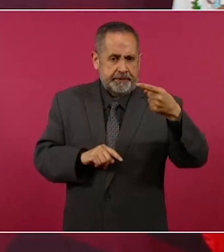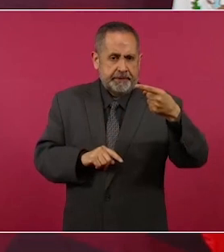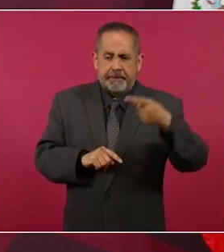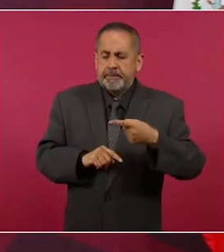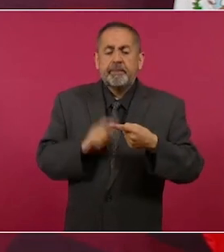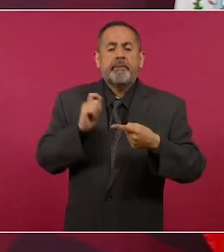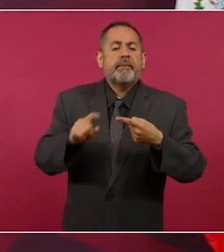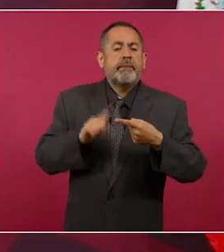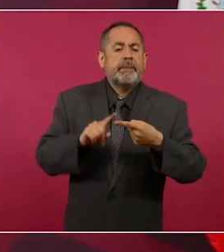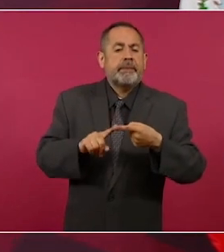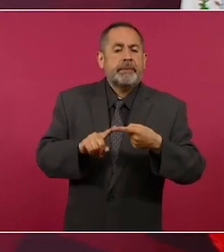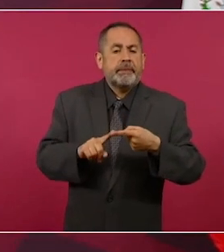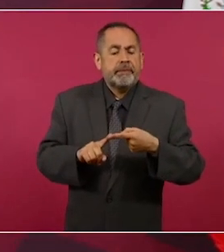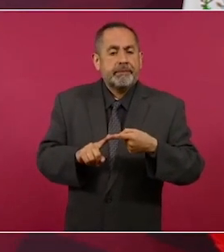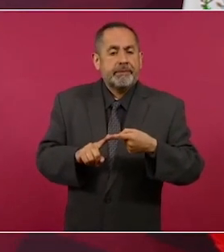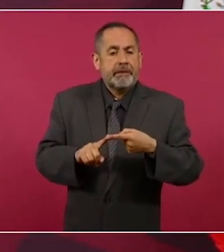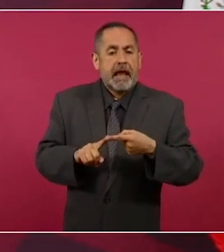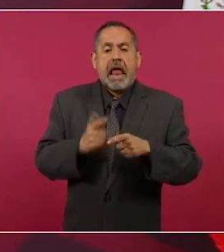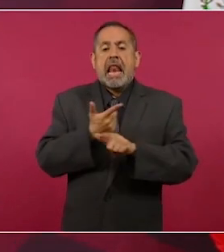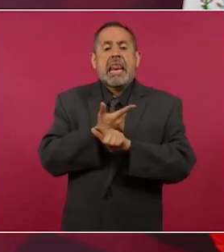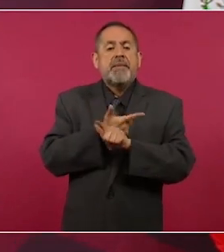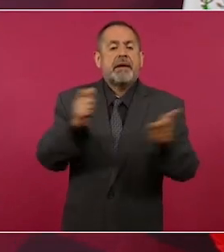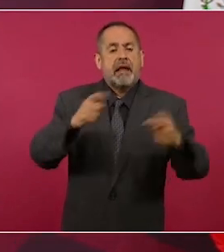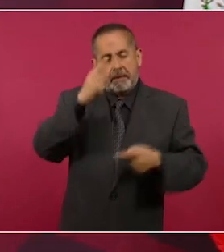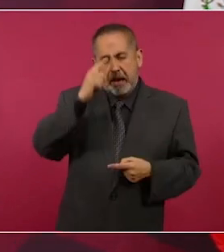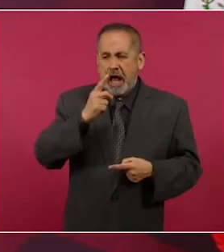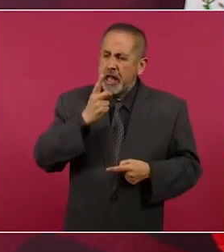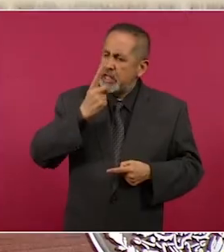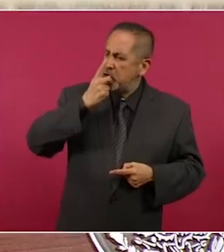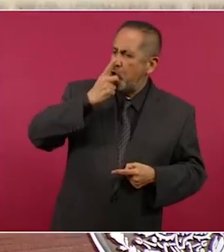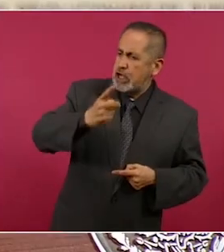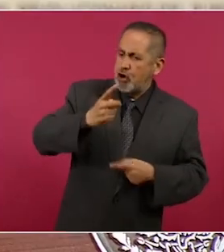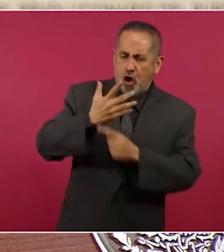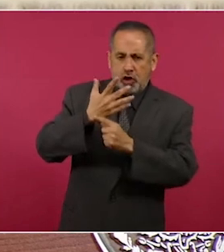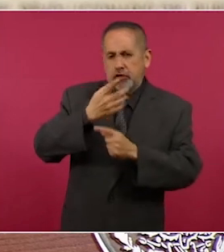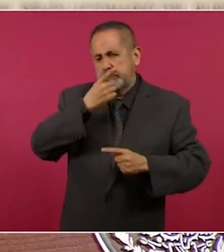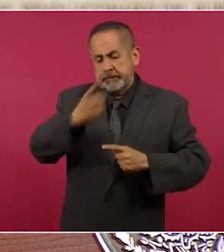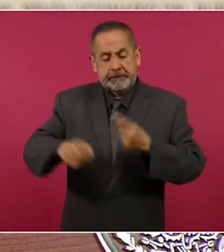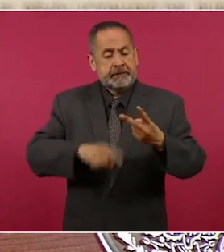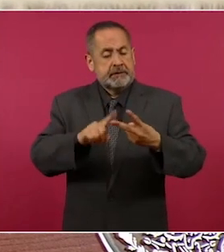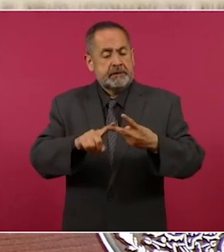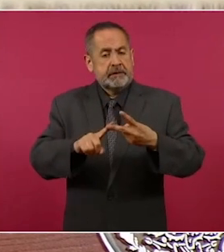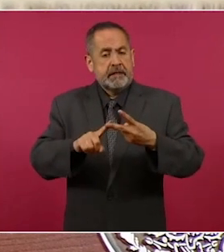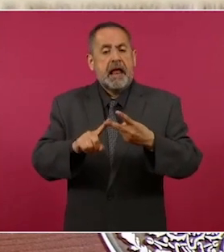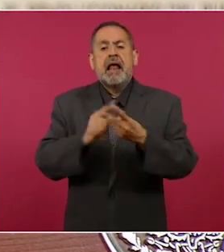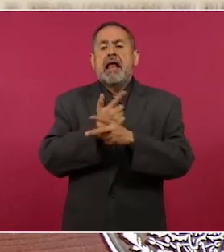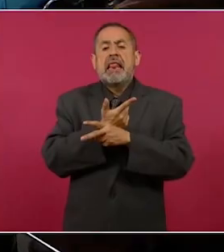libertad de palabra, la libertad